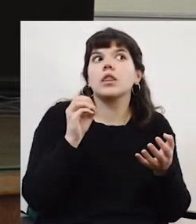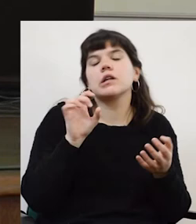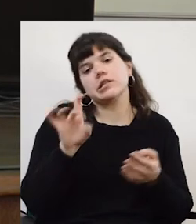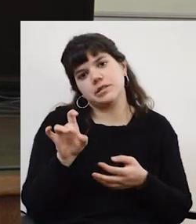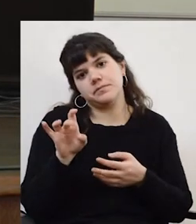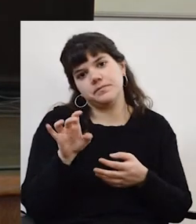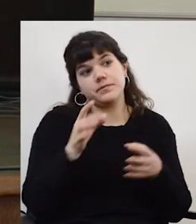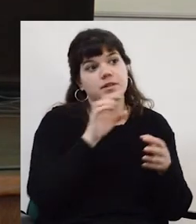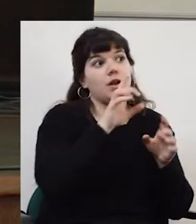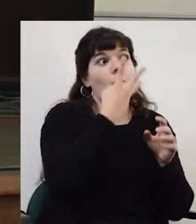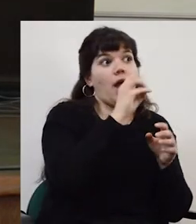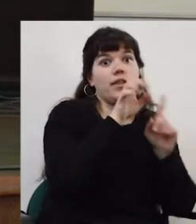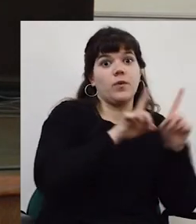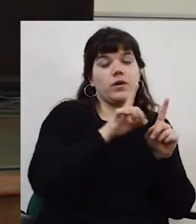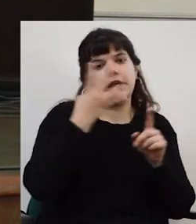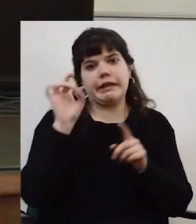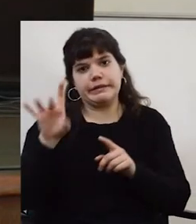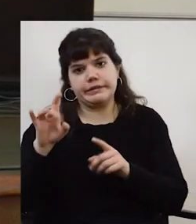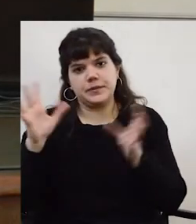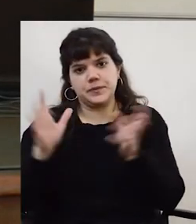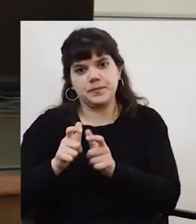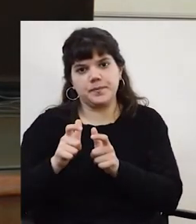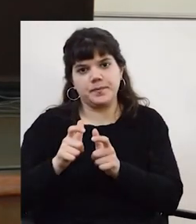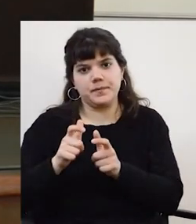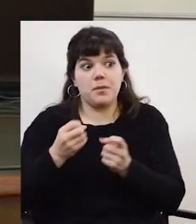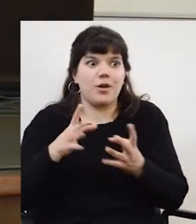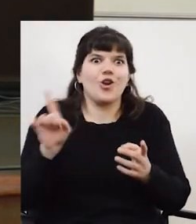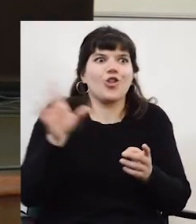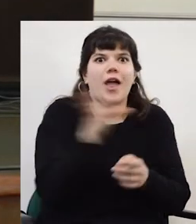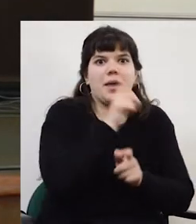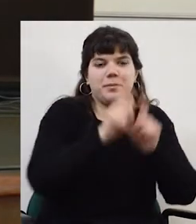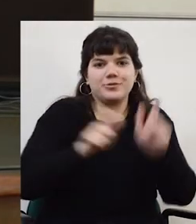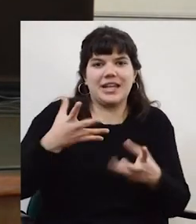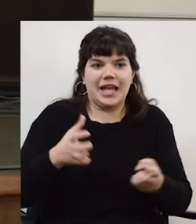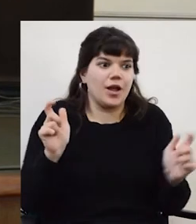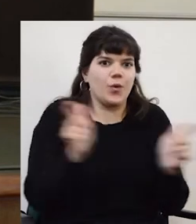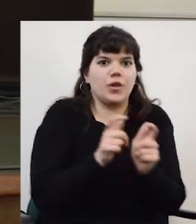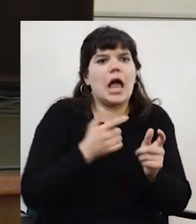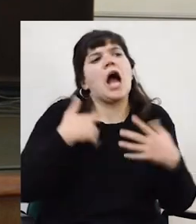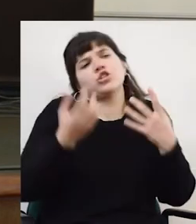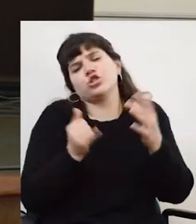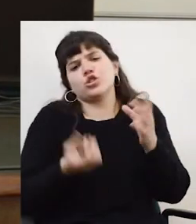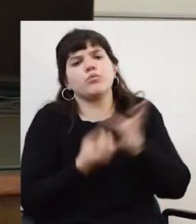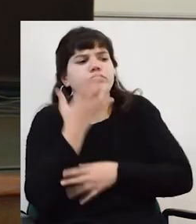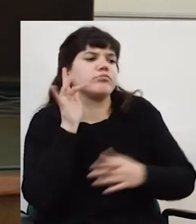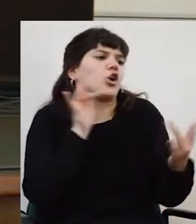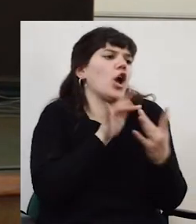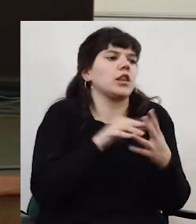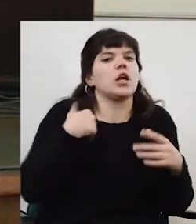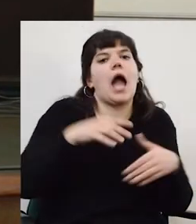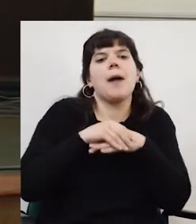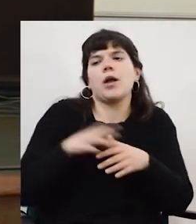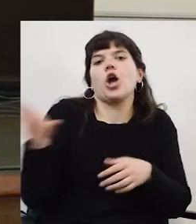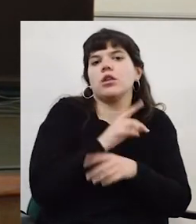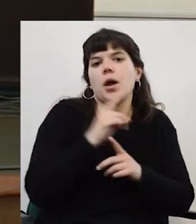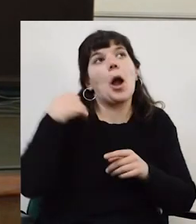15. Primer problema, no todo el mundo se quiere juntar porque el imaginario es, ah, yo hago una red y vamos a ser todos amigos porque todos pensamos